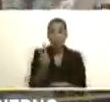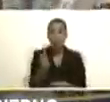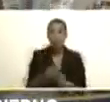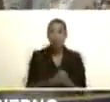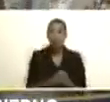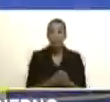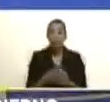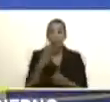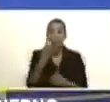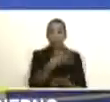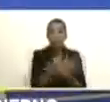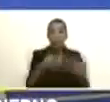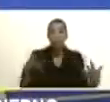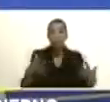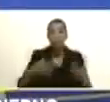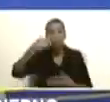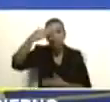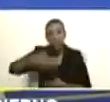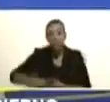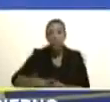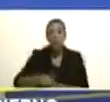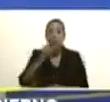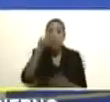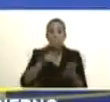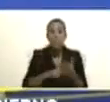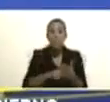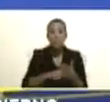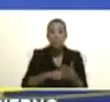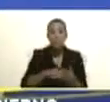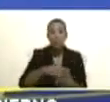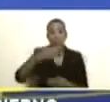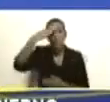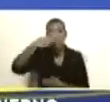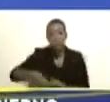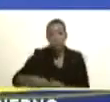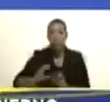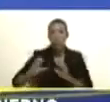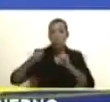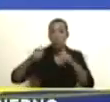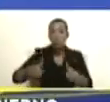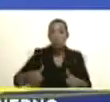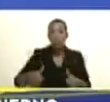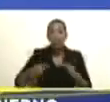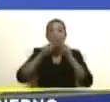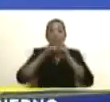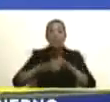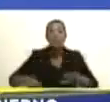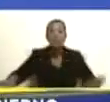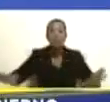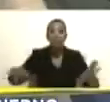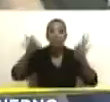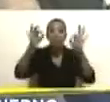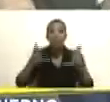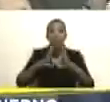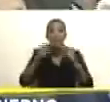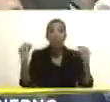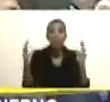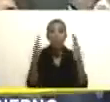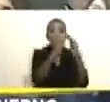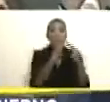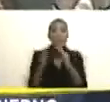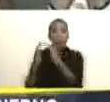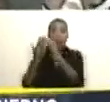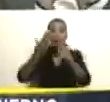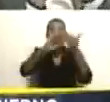4 millones de milicianos, 1 millón de milicianos en pie, procedan a distribuir en todos los hogares de